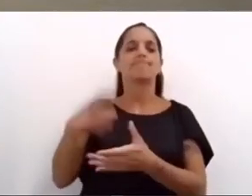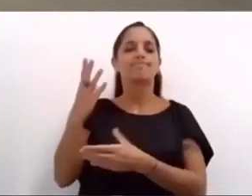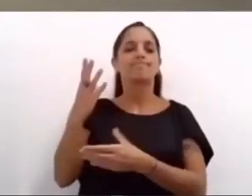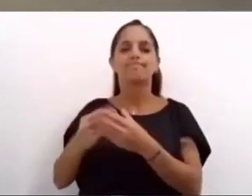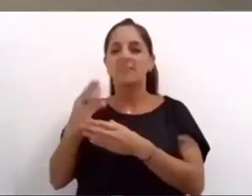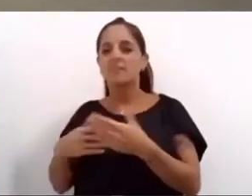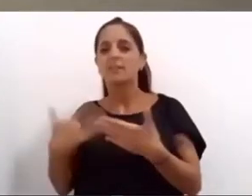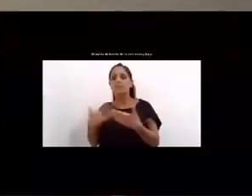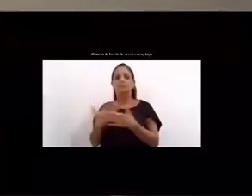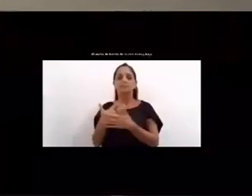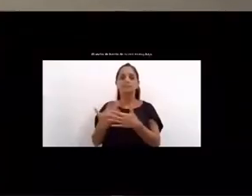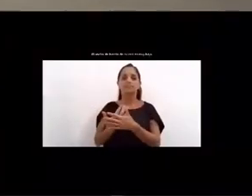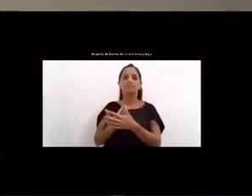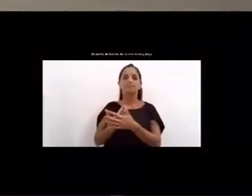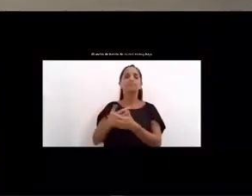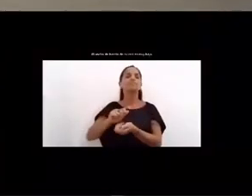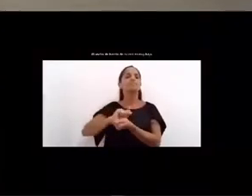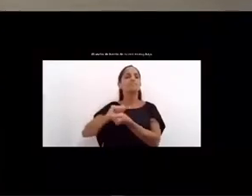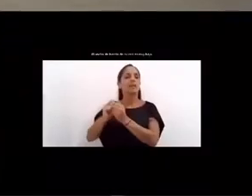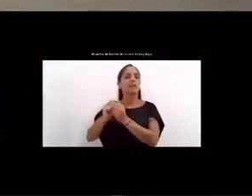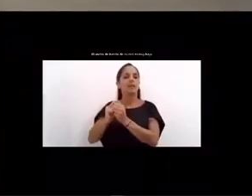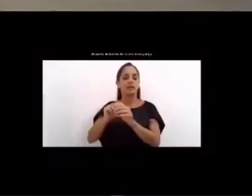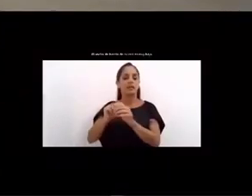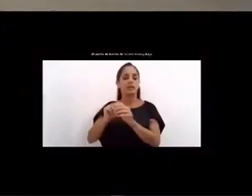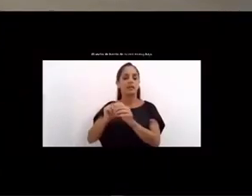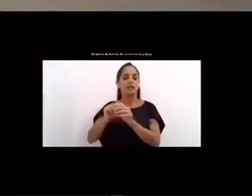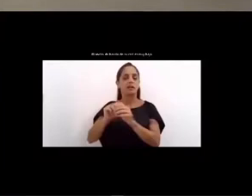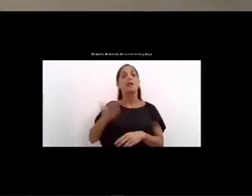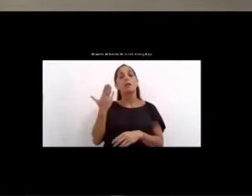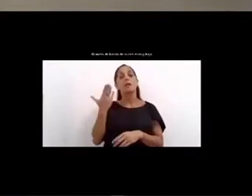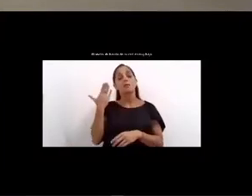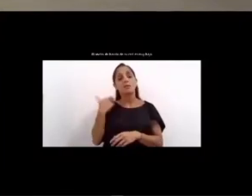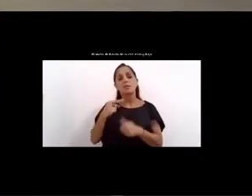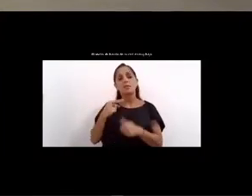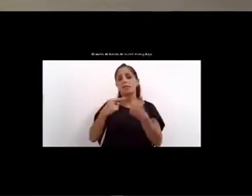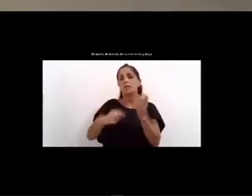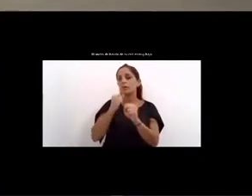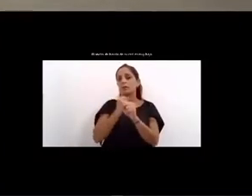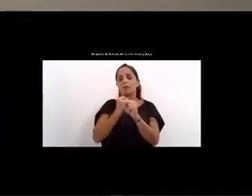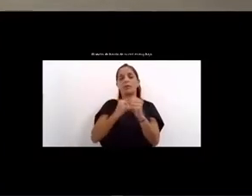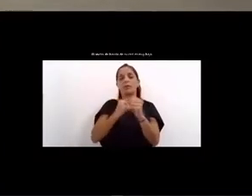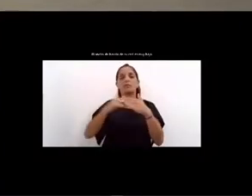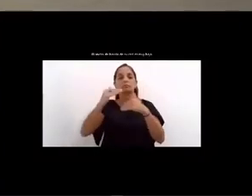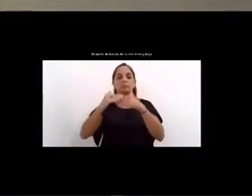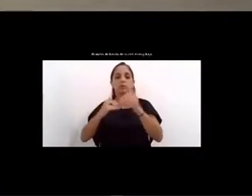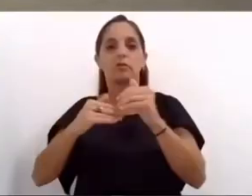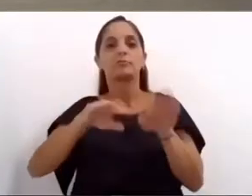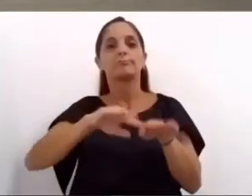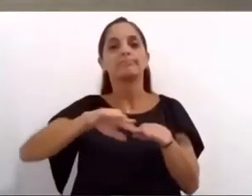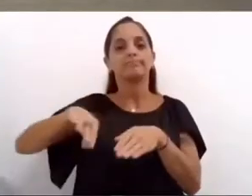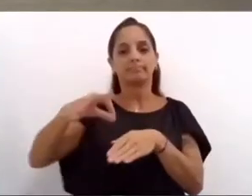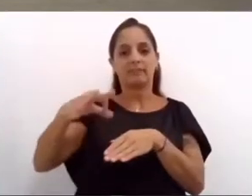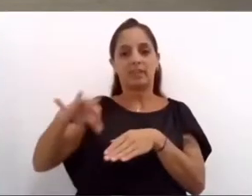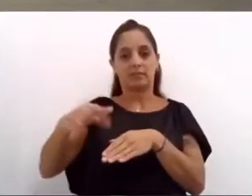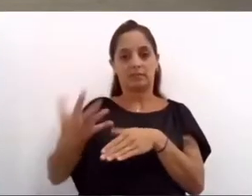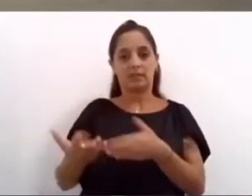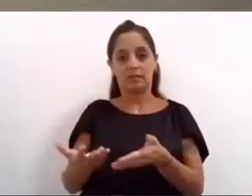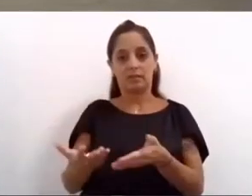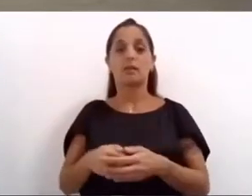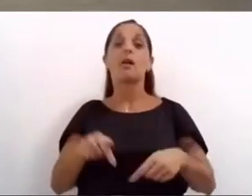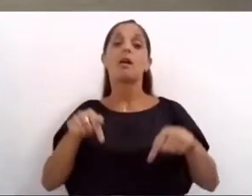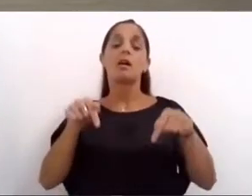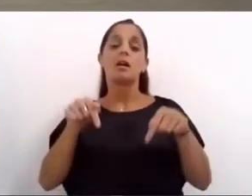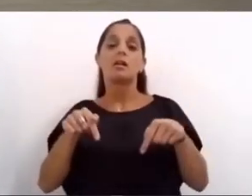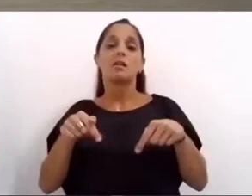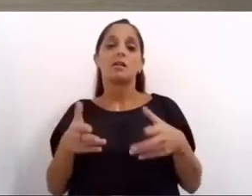obras de pavimento cloaca aperturas de calle saneamiento y provisión de agua potable apenas el crecimiento de casos dio un respiro